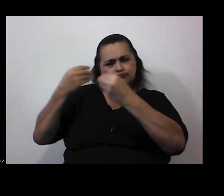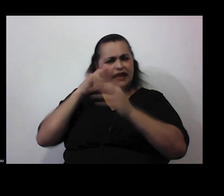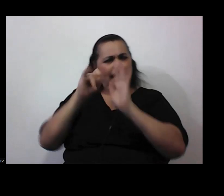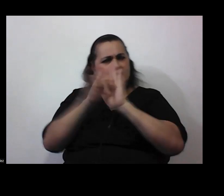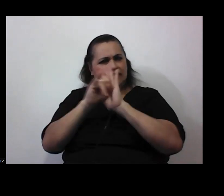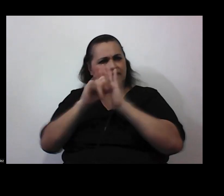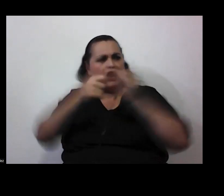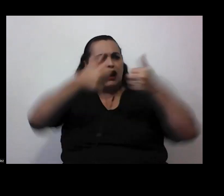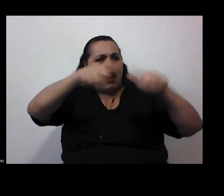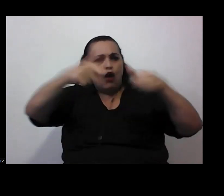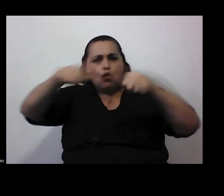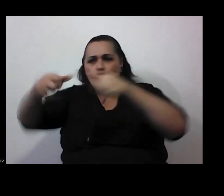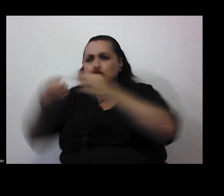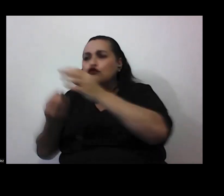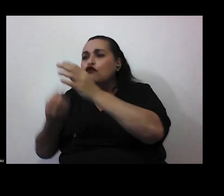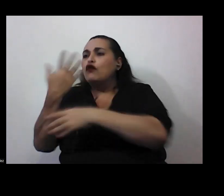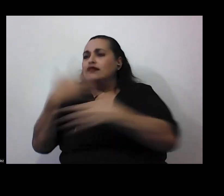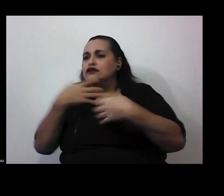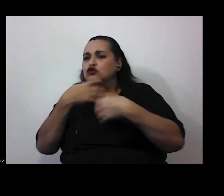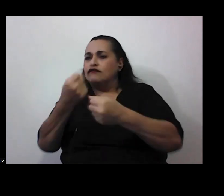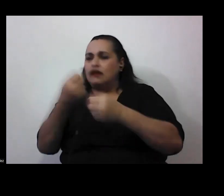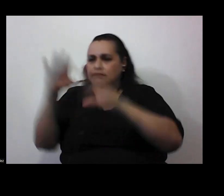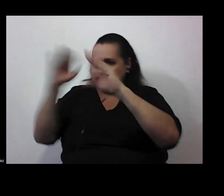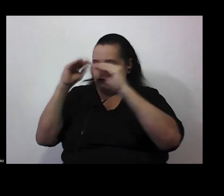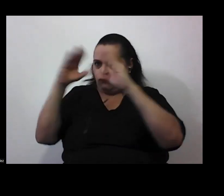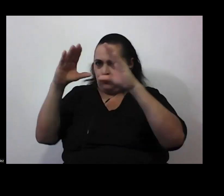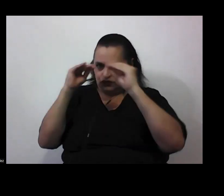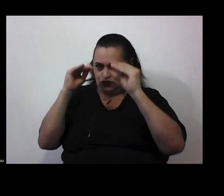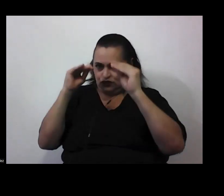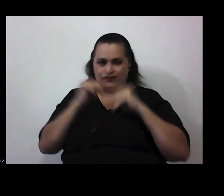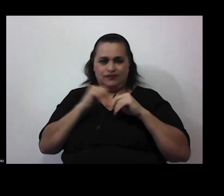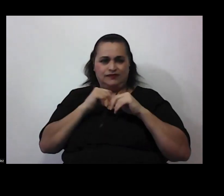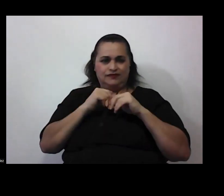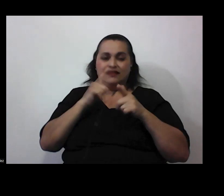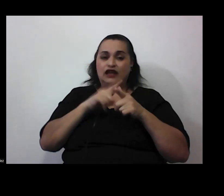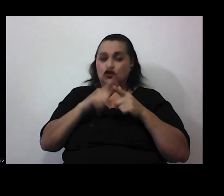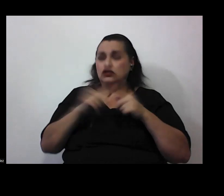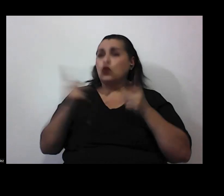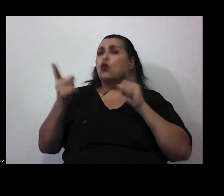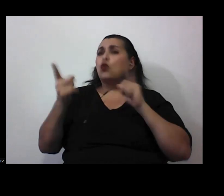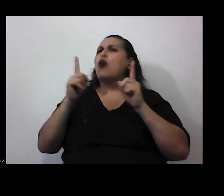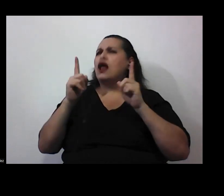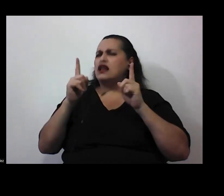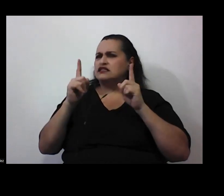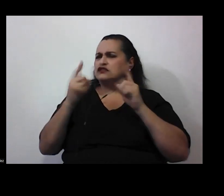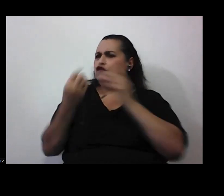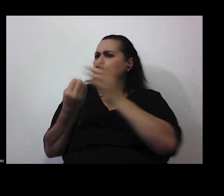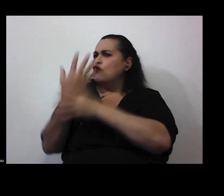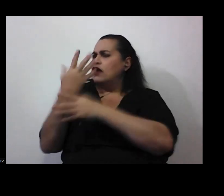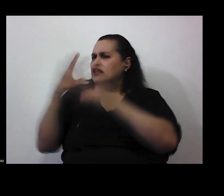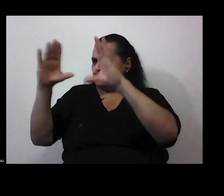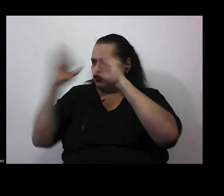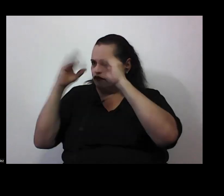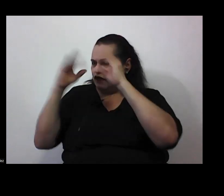y las fuentes confiables de información entonces ¿cuáles son las fuentes confiables de información? publicaciones